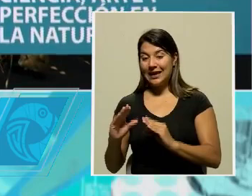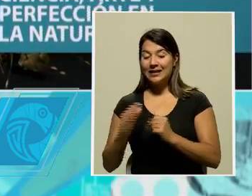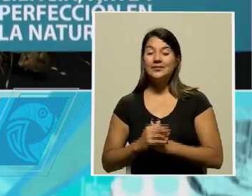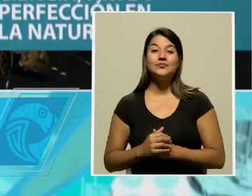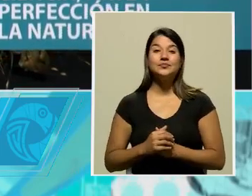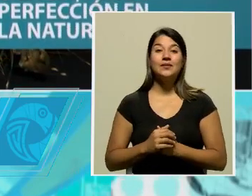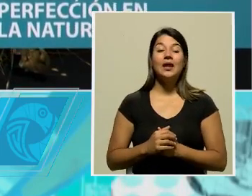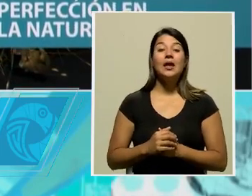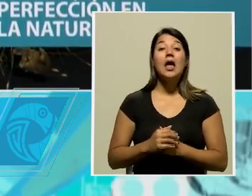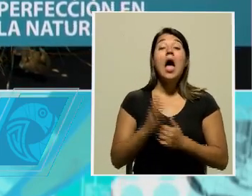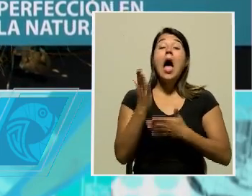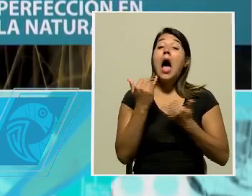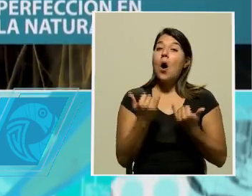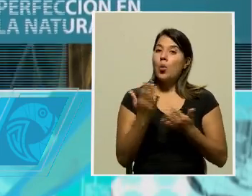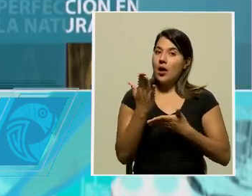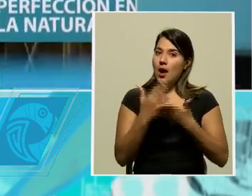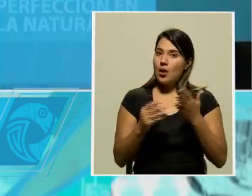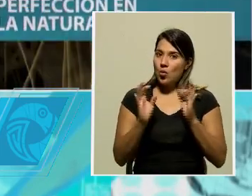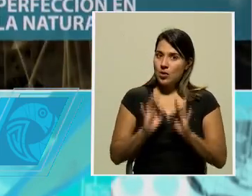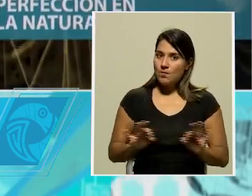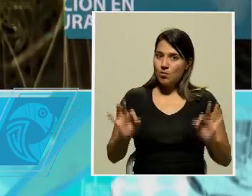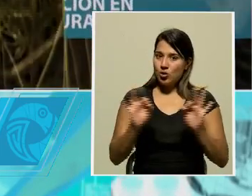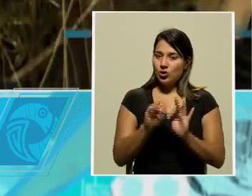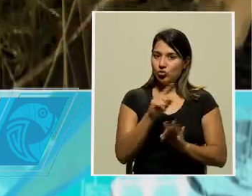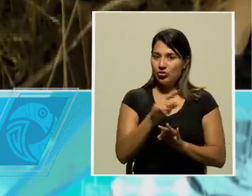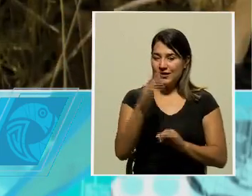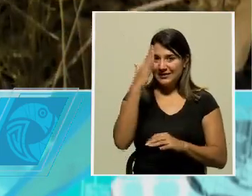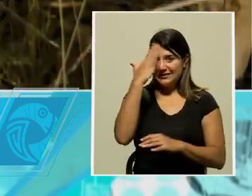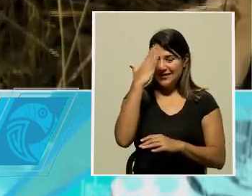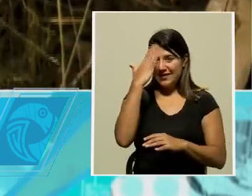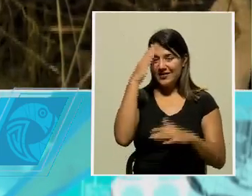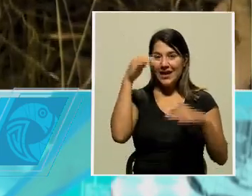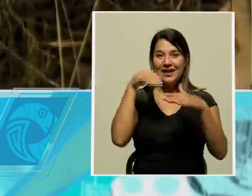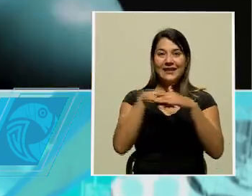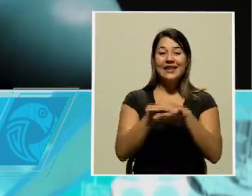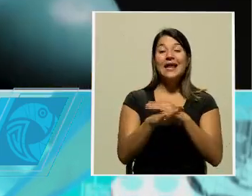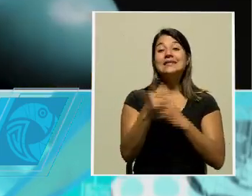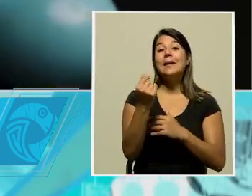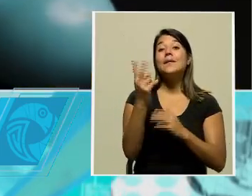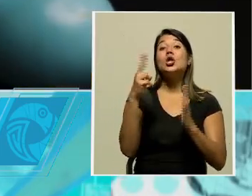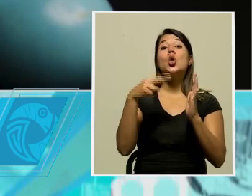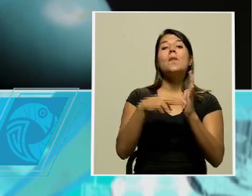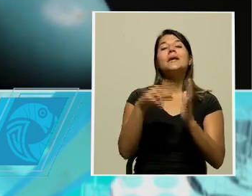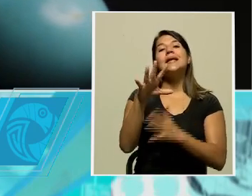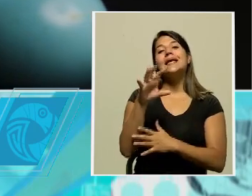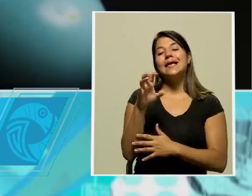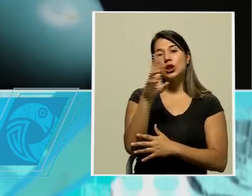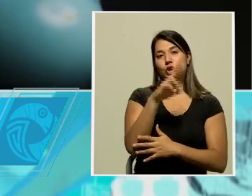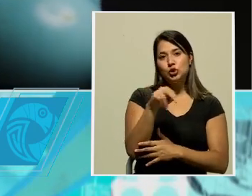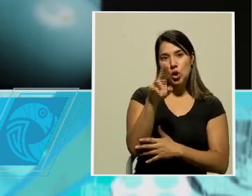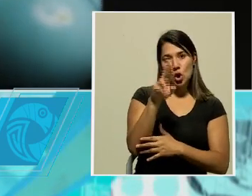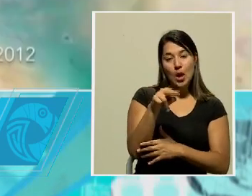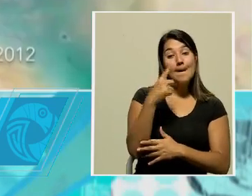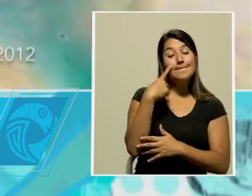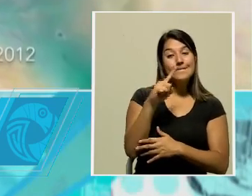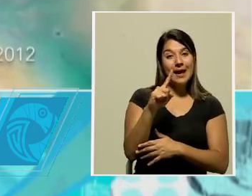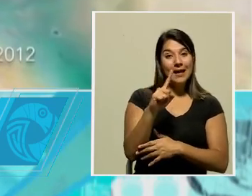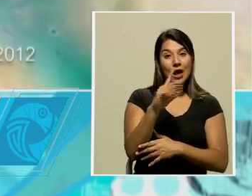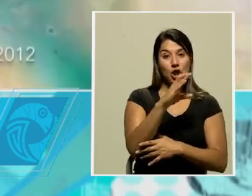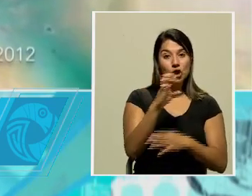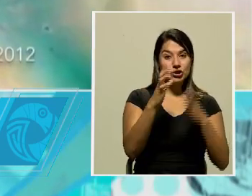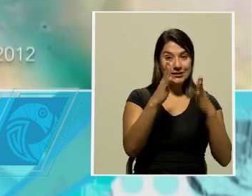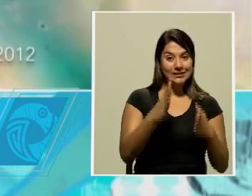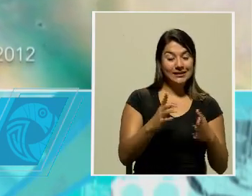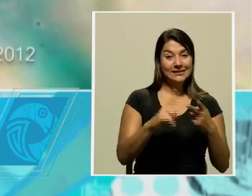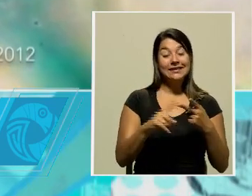Hay un detallito que deben de conocer, la entrada tiene un valor de 2.500 colones para nacionales y